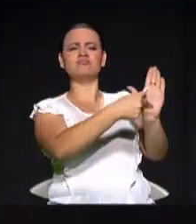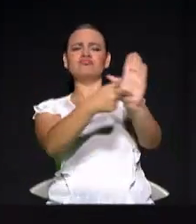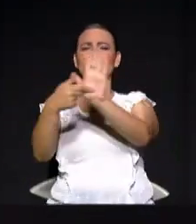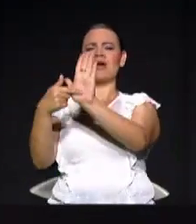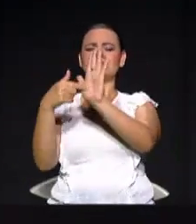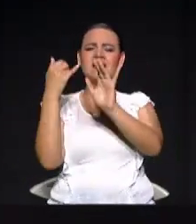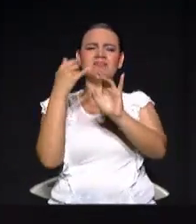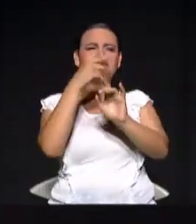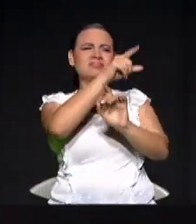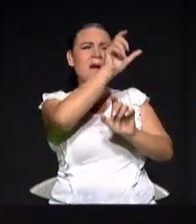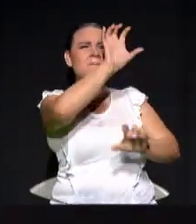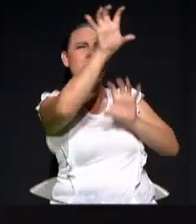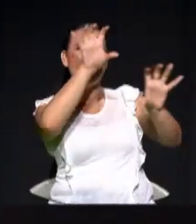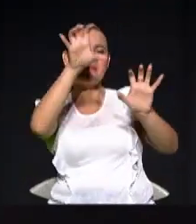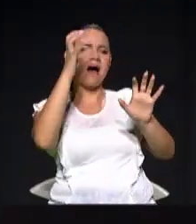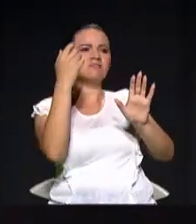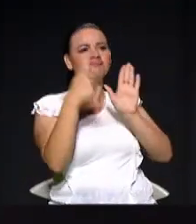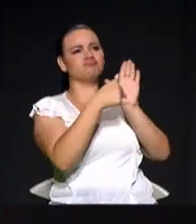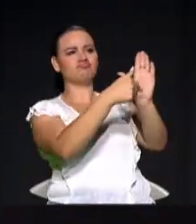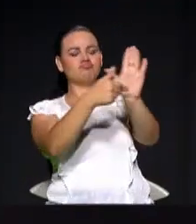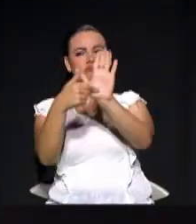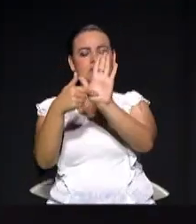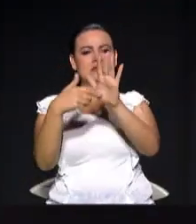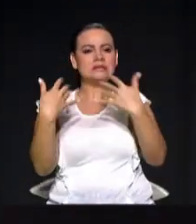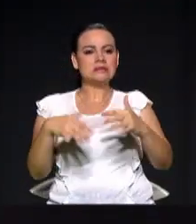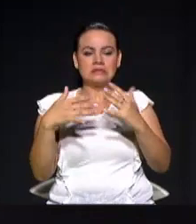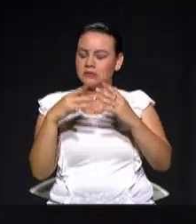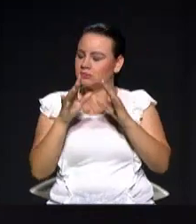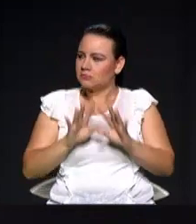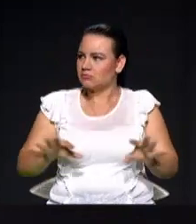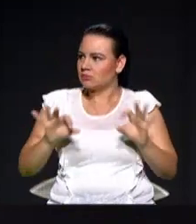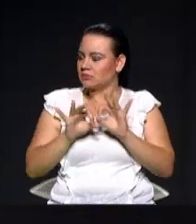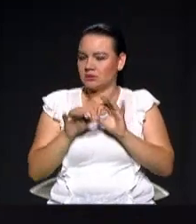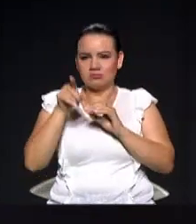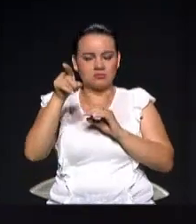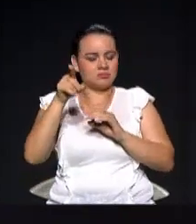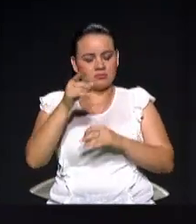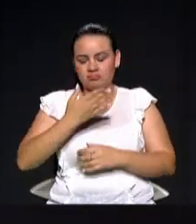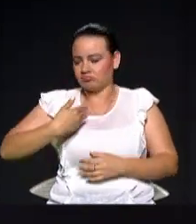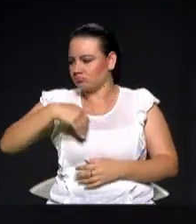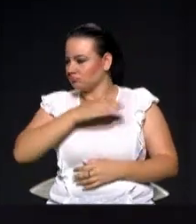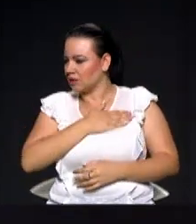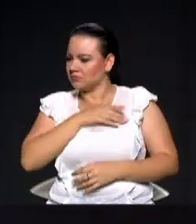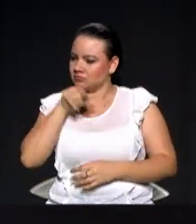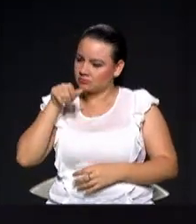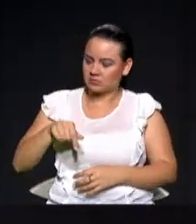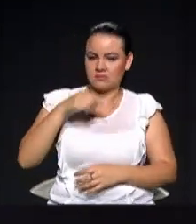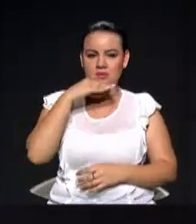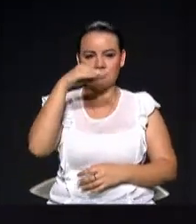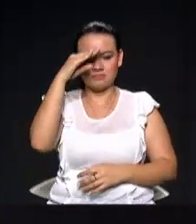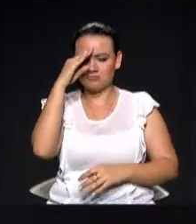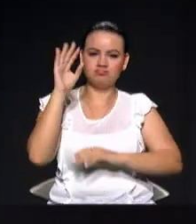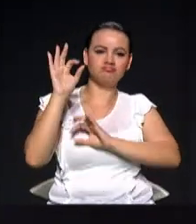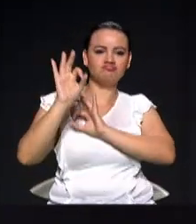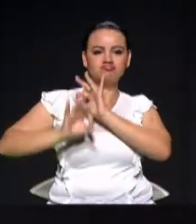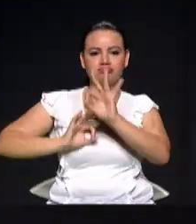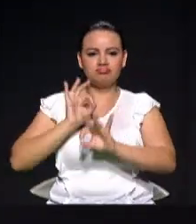Seguiremos cuidando esta empresa, es un patrimonio nuestro y queremos que siga